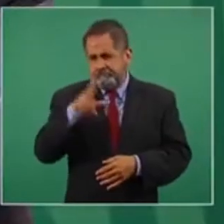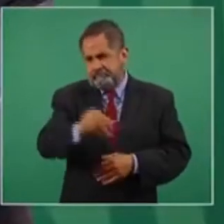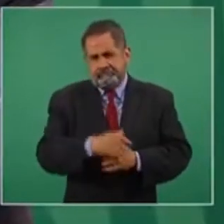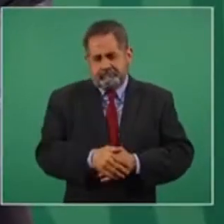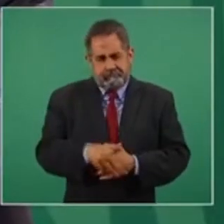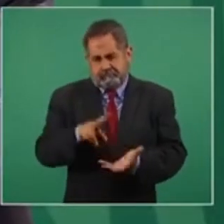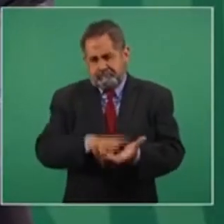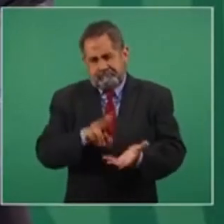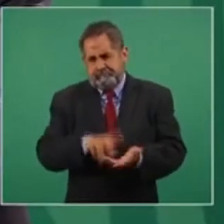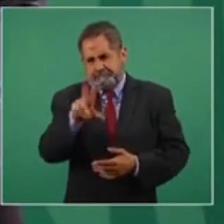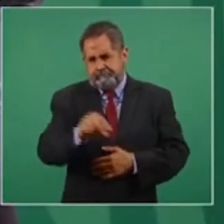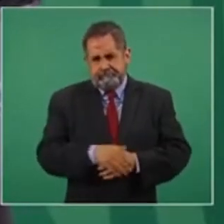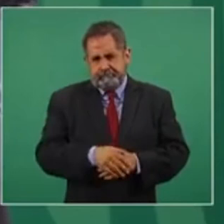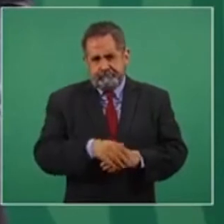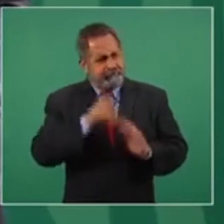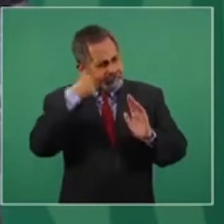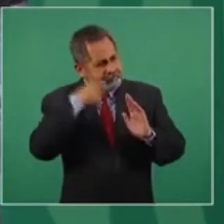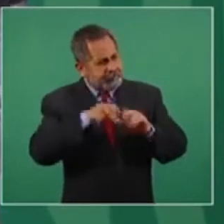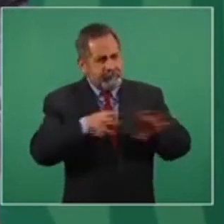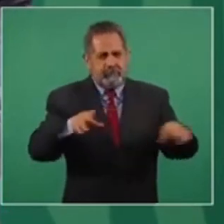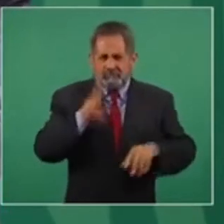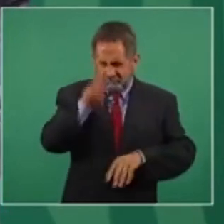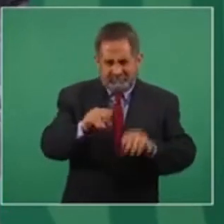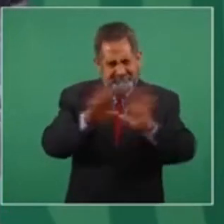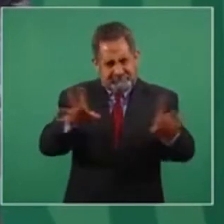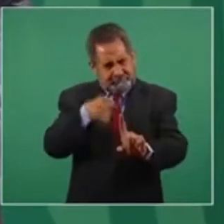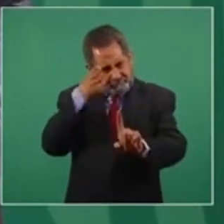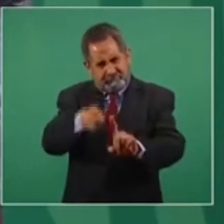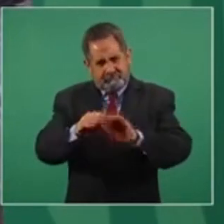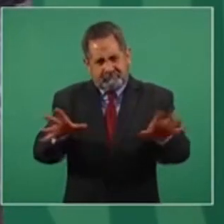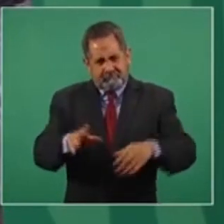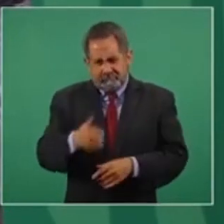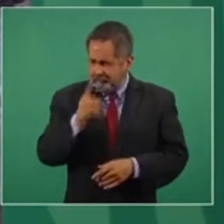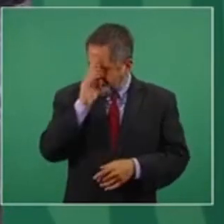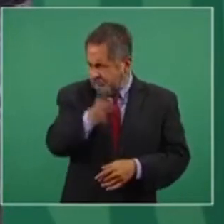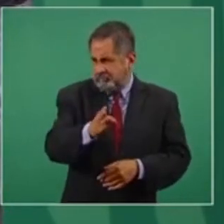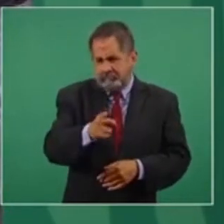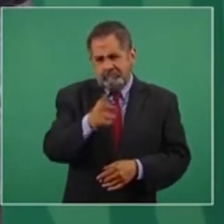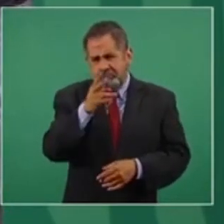no, y hay que ser así claros, categóricos.